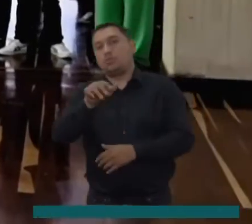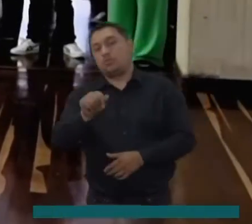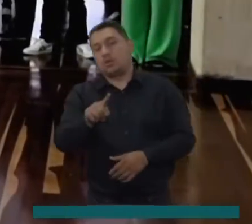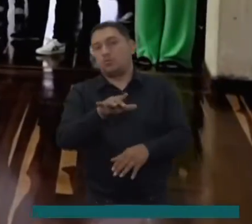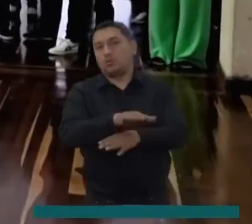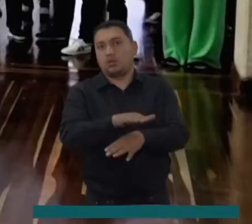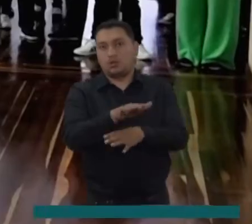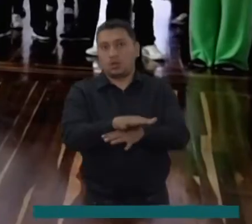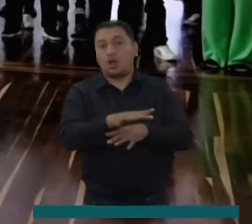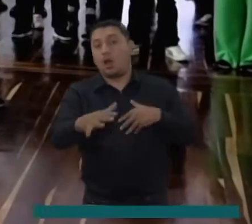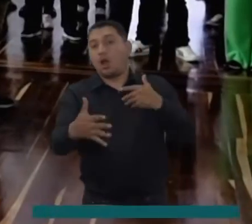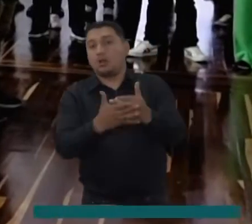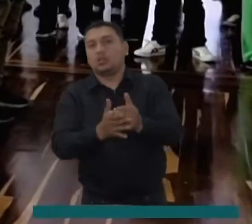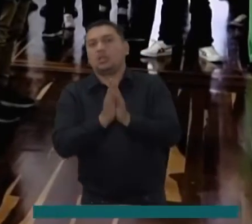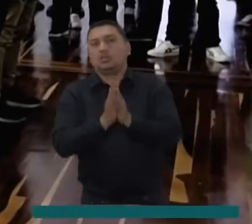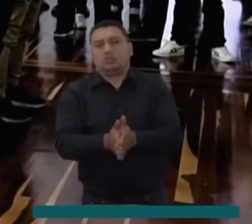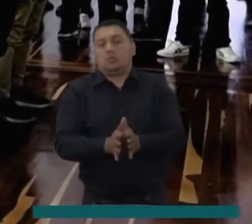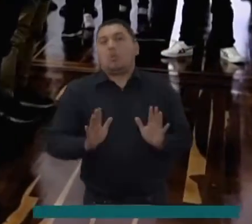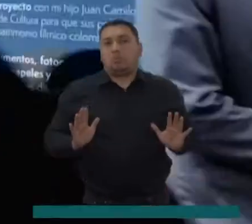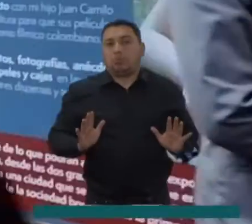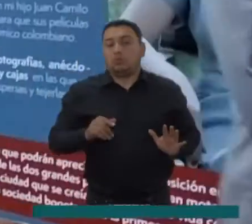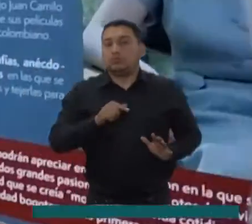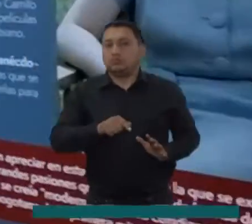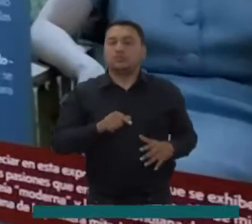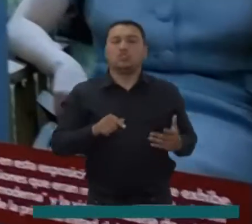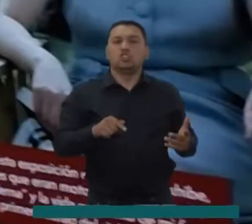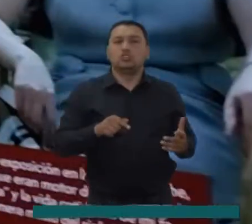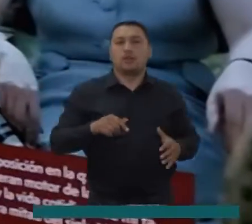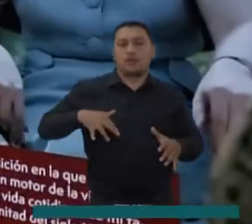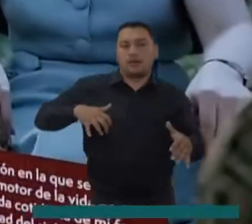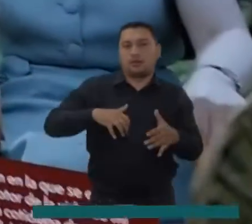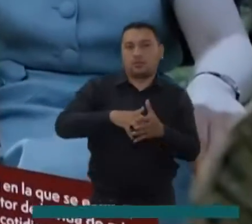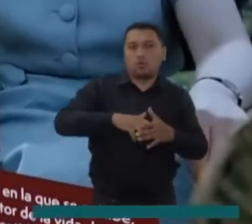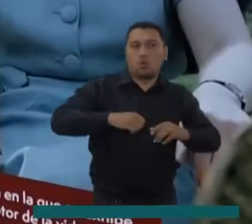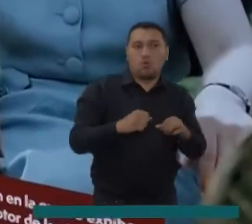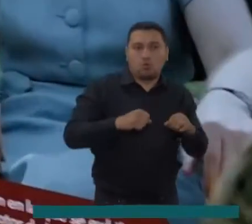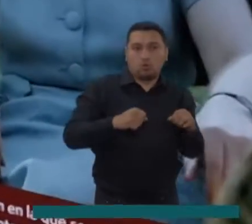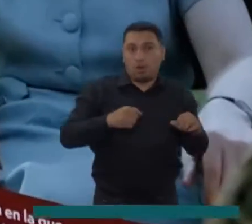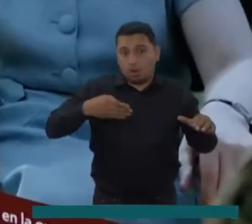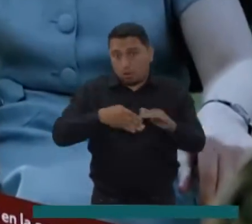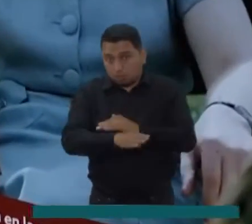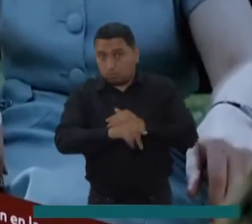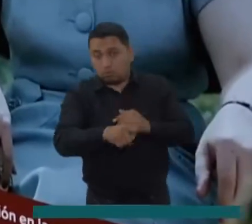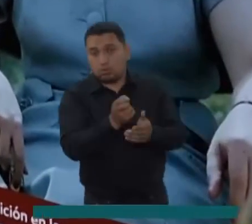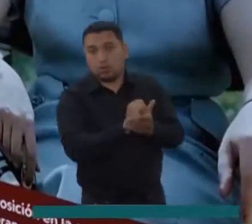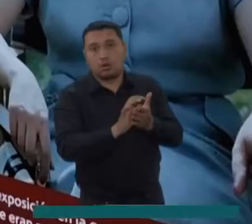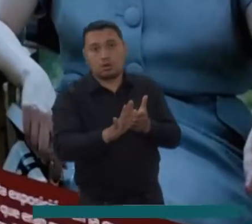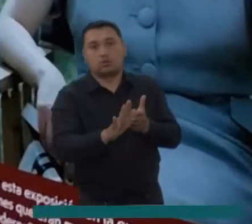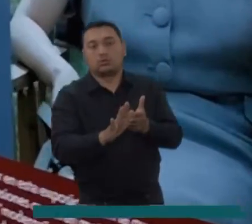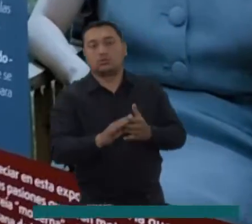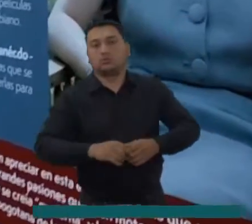tarde hasta diciembre, en la sala de exposiciones del Archivo de Bogotá y su entrada es gratuita.